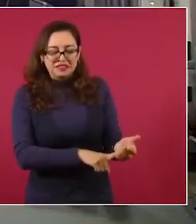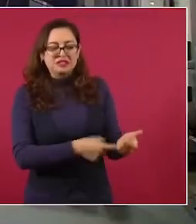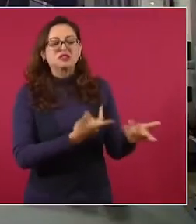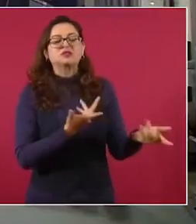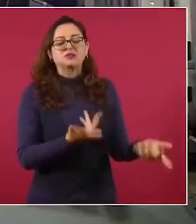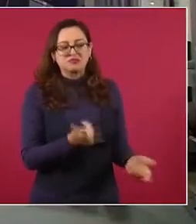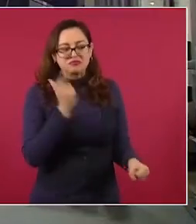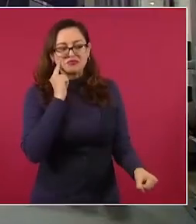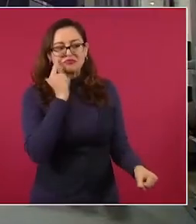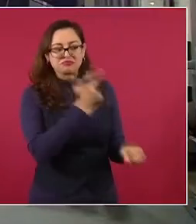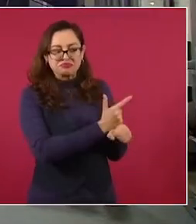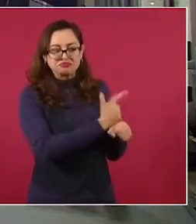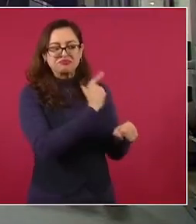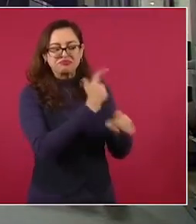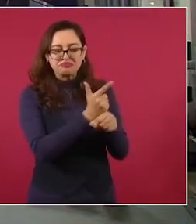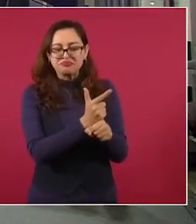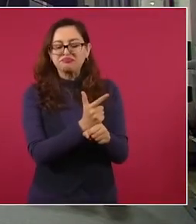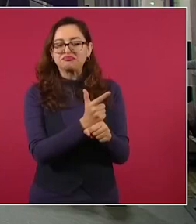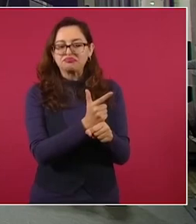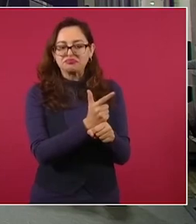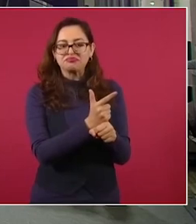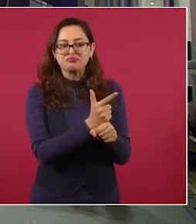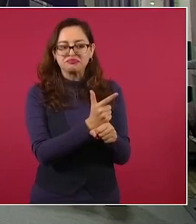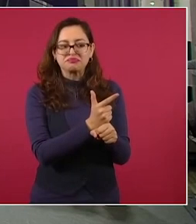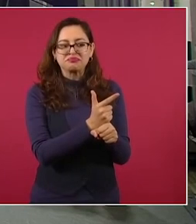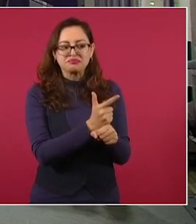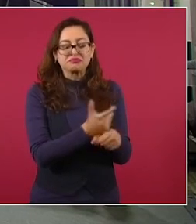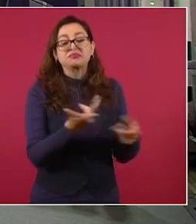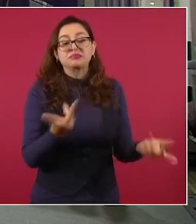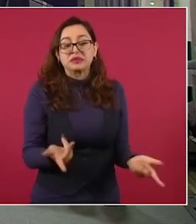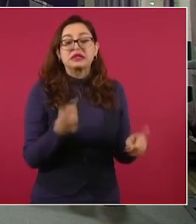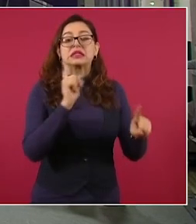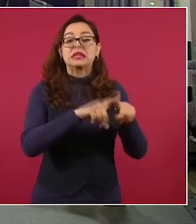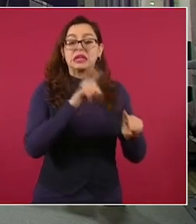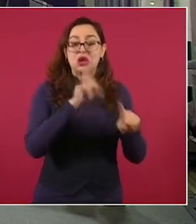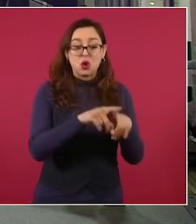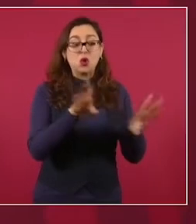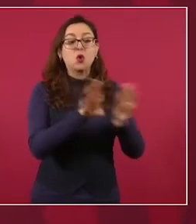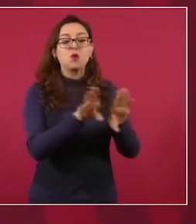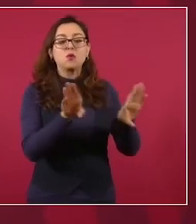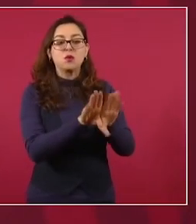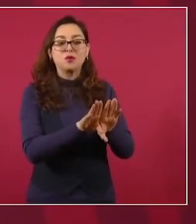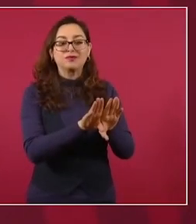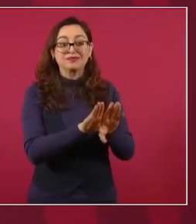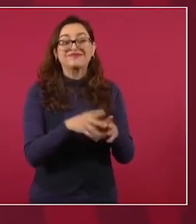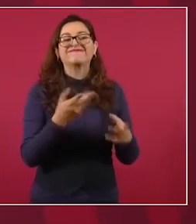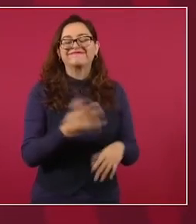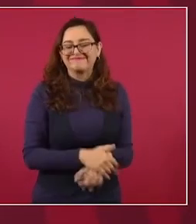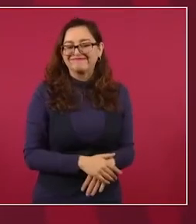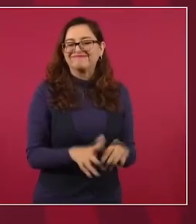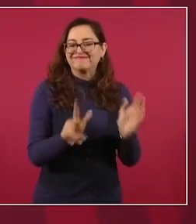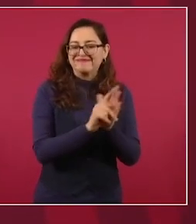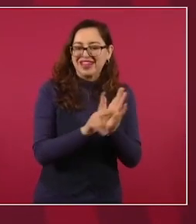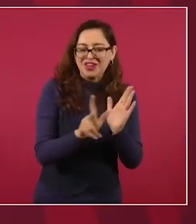son los medios de información.